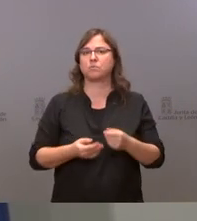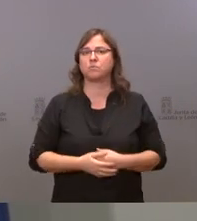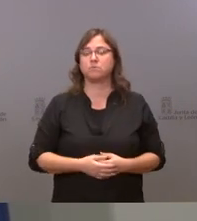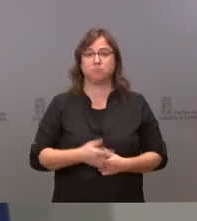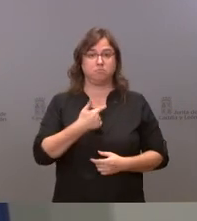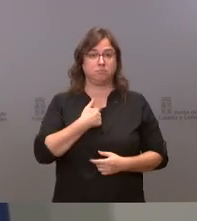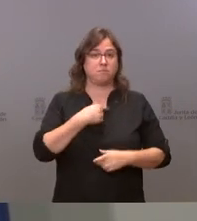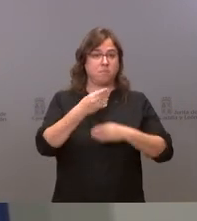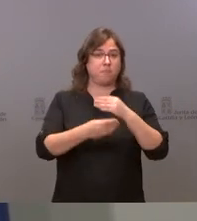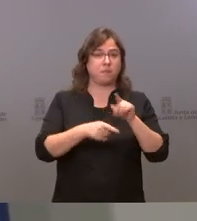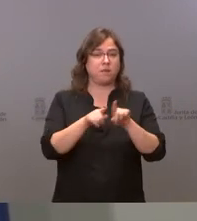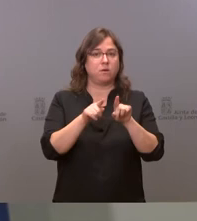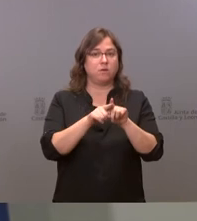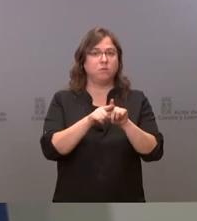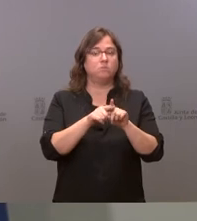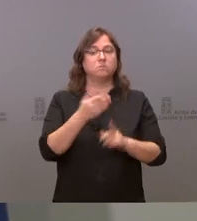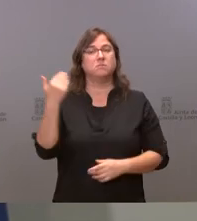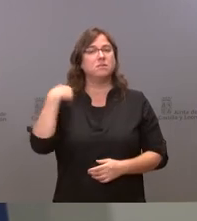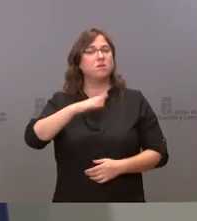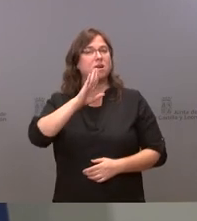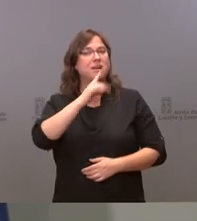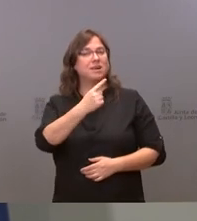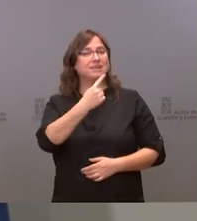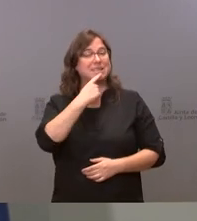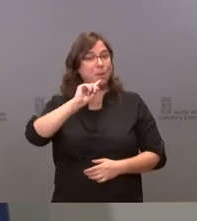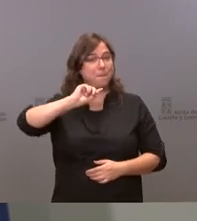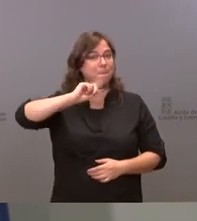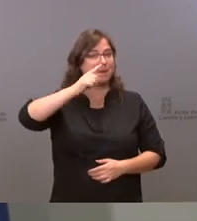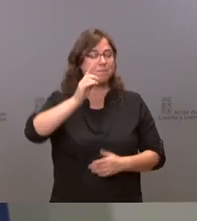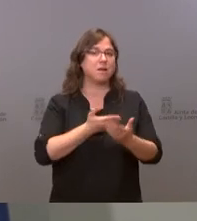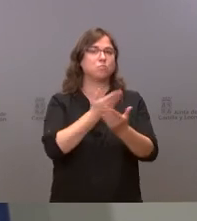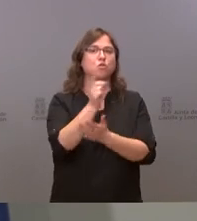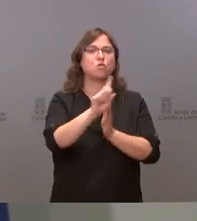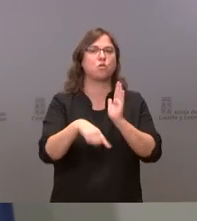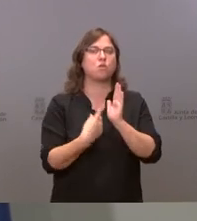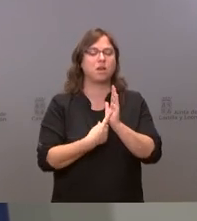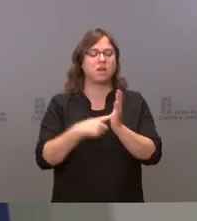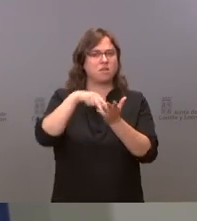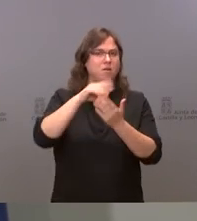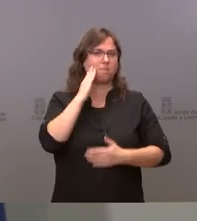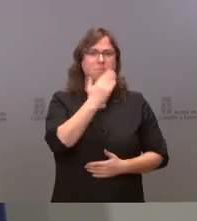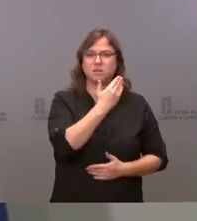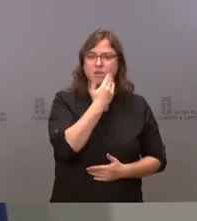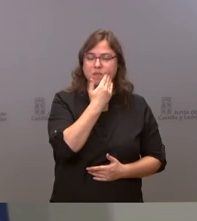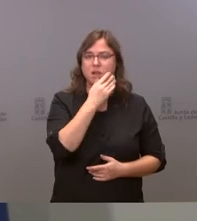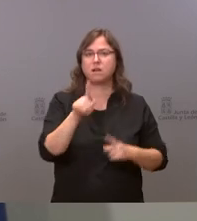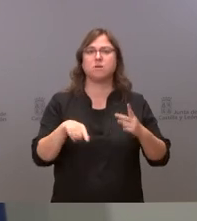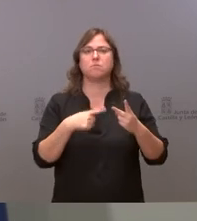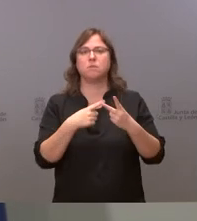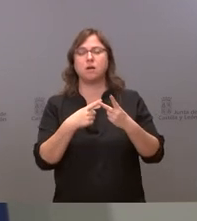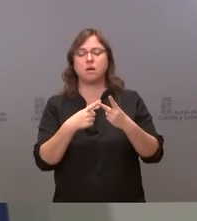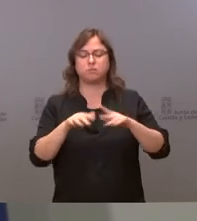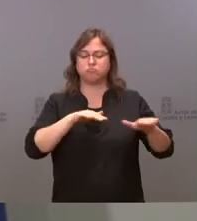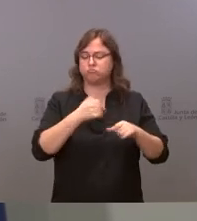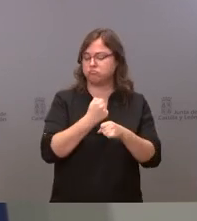aplicar lo que se dijo en la primera PNL con respecto a la presencialidad las consultas se vuelto a la presencialidad se ha vuelto a la